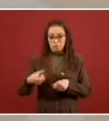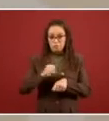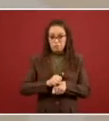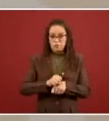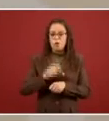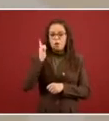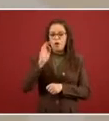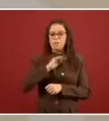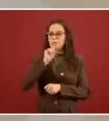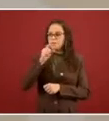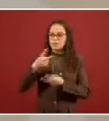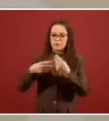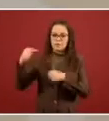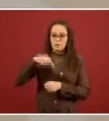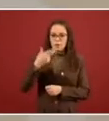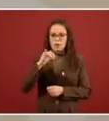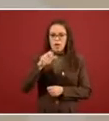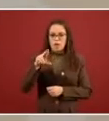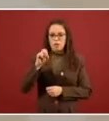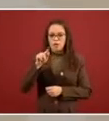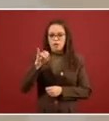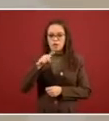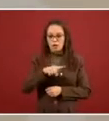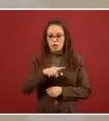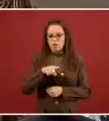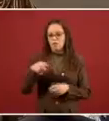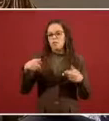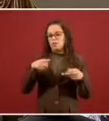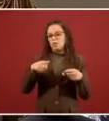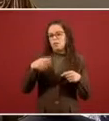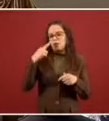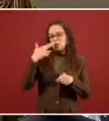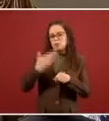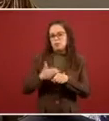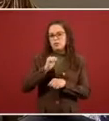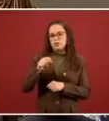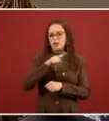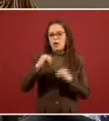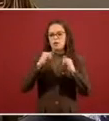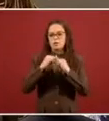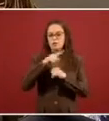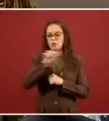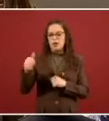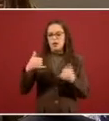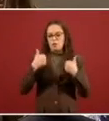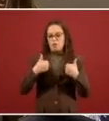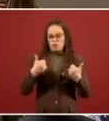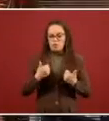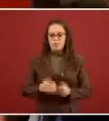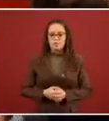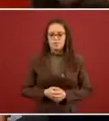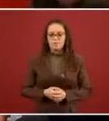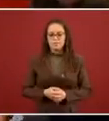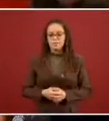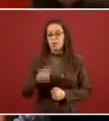Santiago, titular del Instituto Mexicano de la Juventud. Aquí lo que interesa mucho es la población infantil.